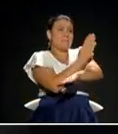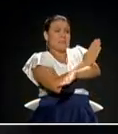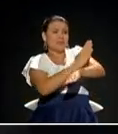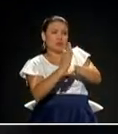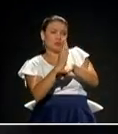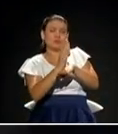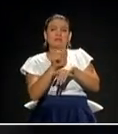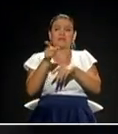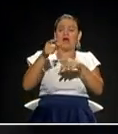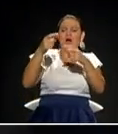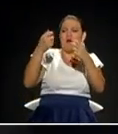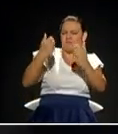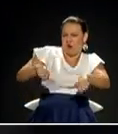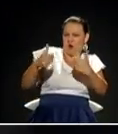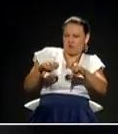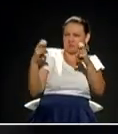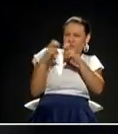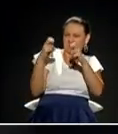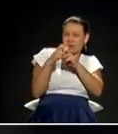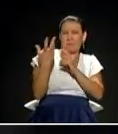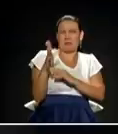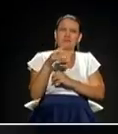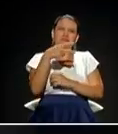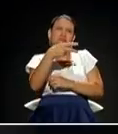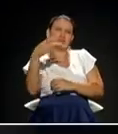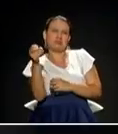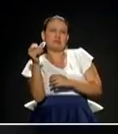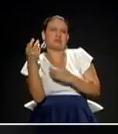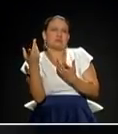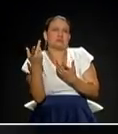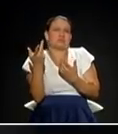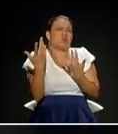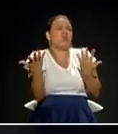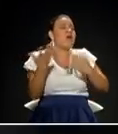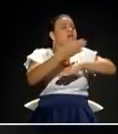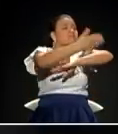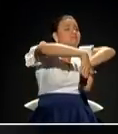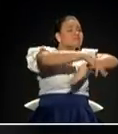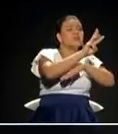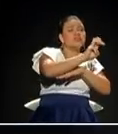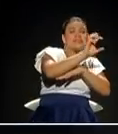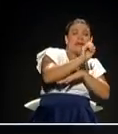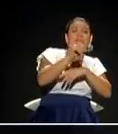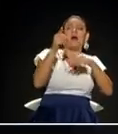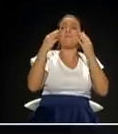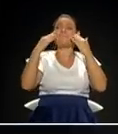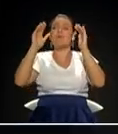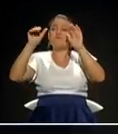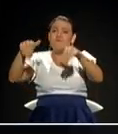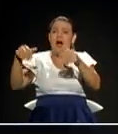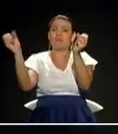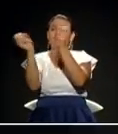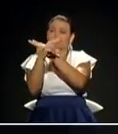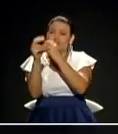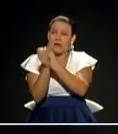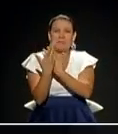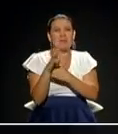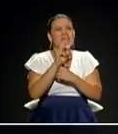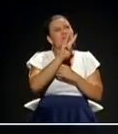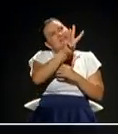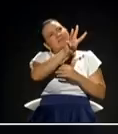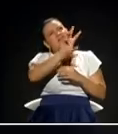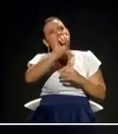buses eléctricos, yo propongo 200 para la 80, Colombia, San Juan y las transversales del poblado valen 300 mil millones. Entonces,